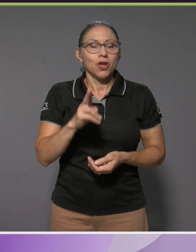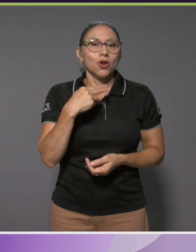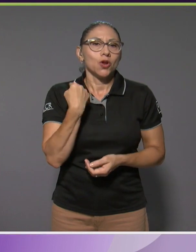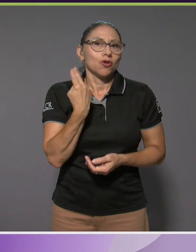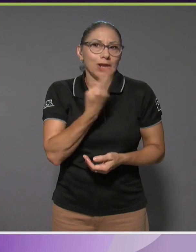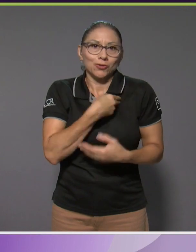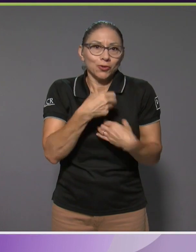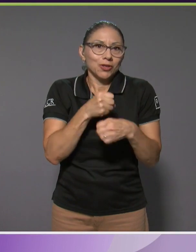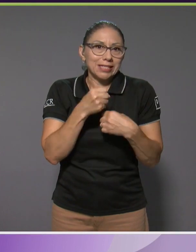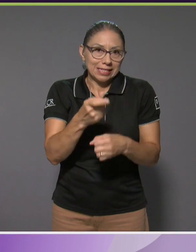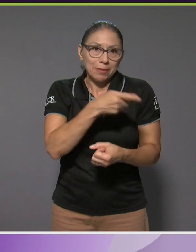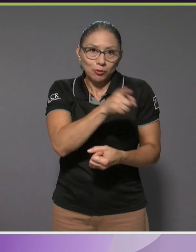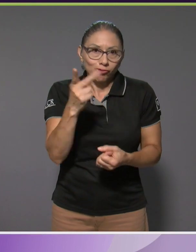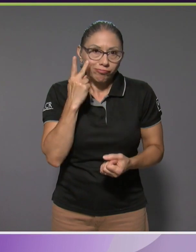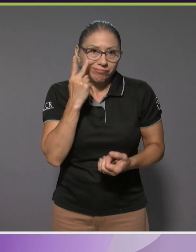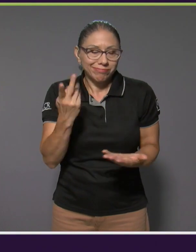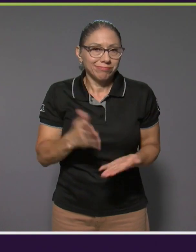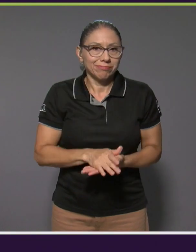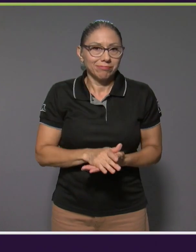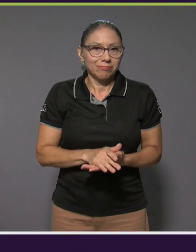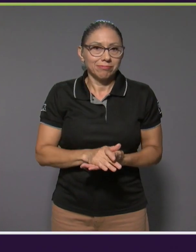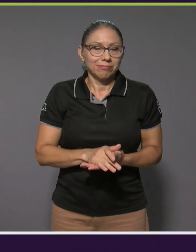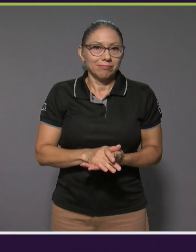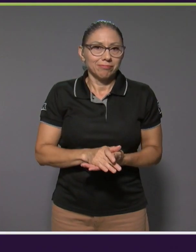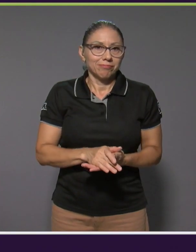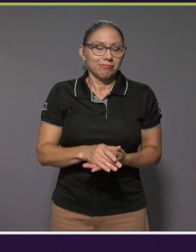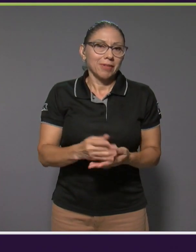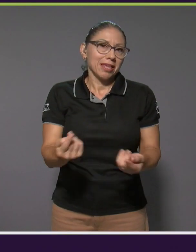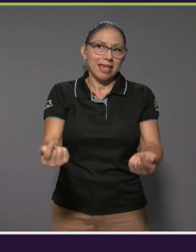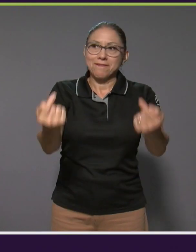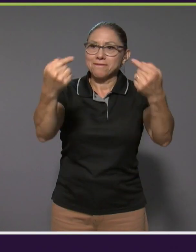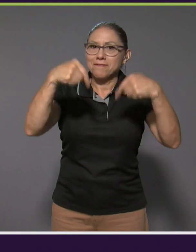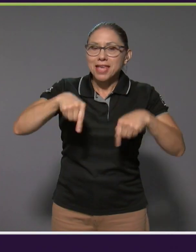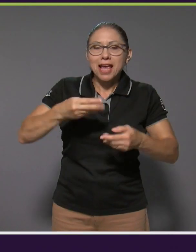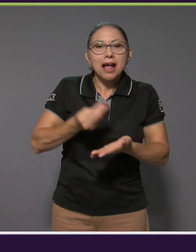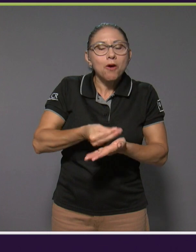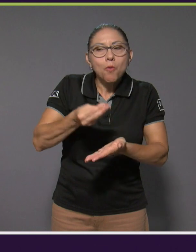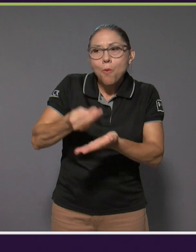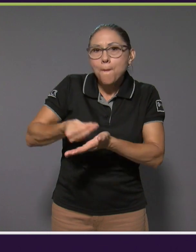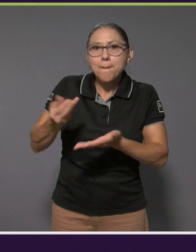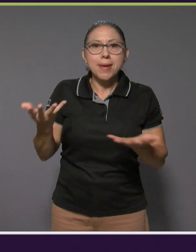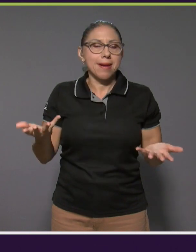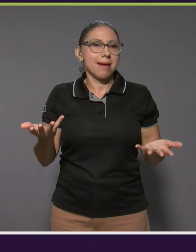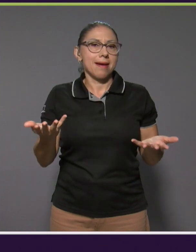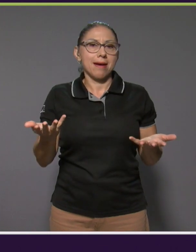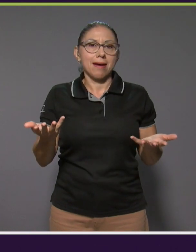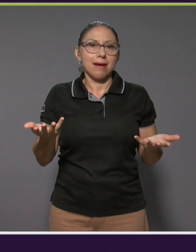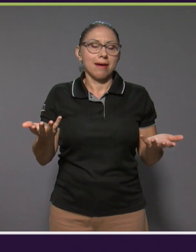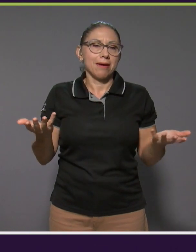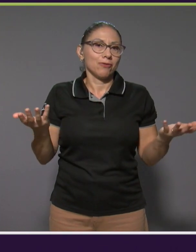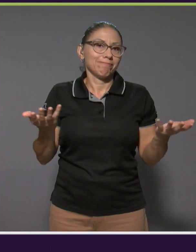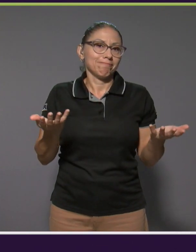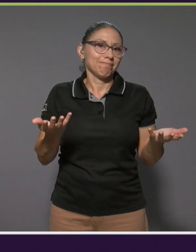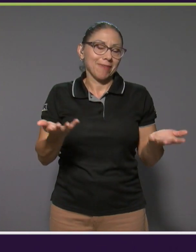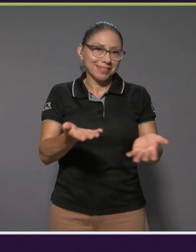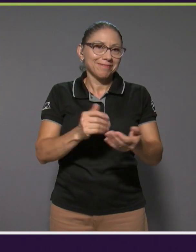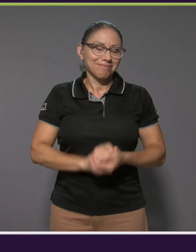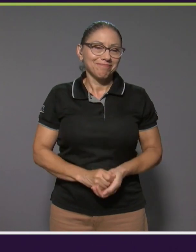y que vengan a comprar o así.